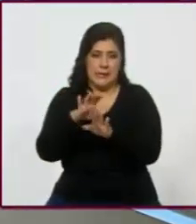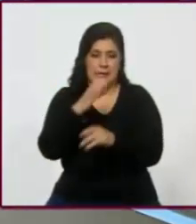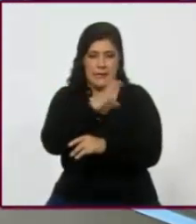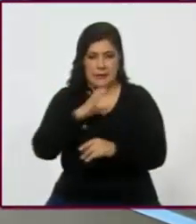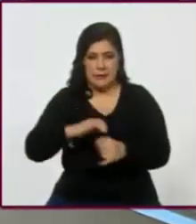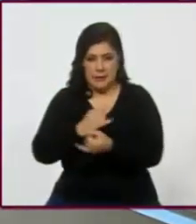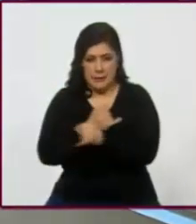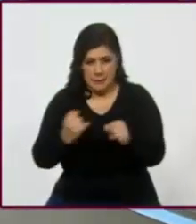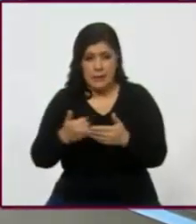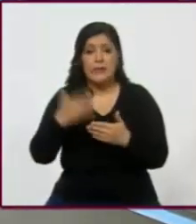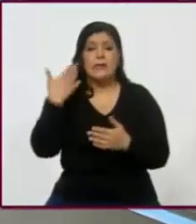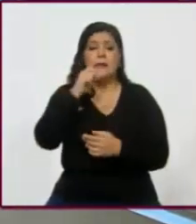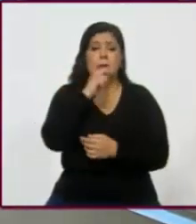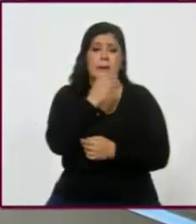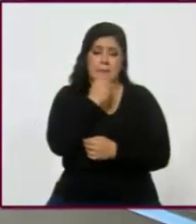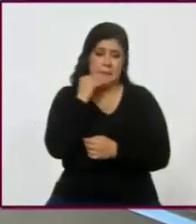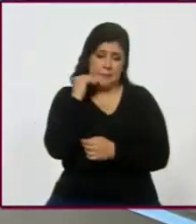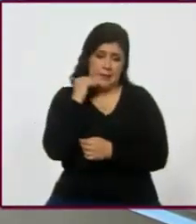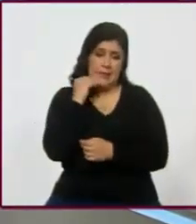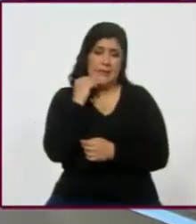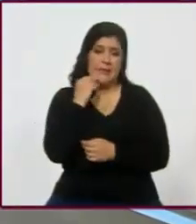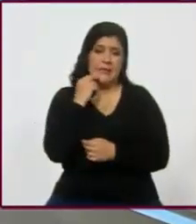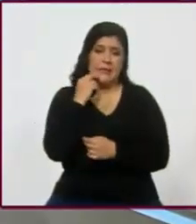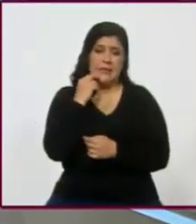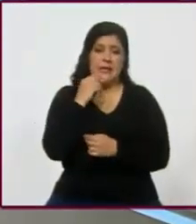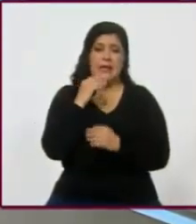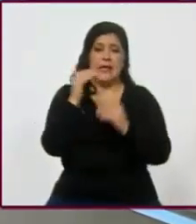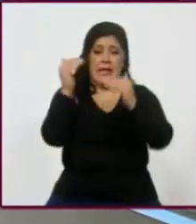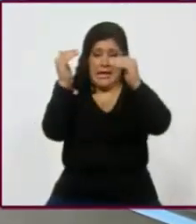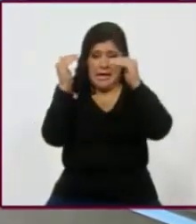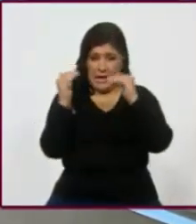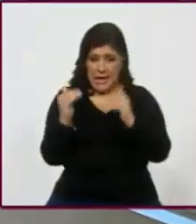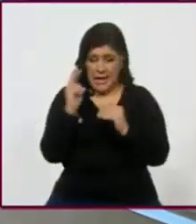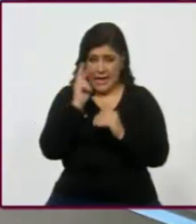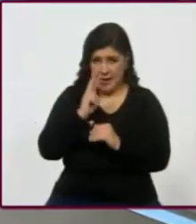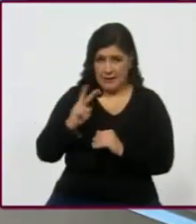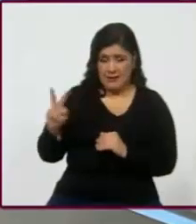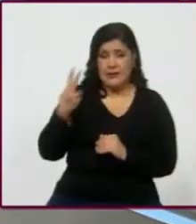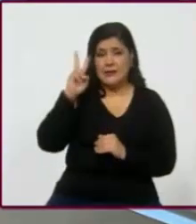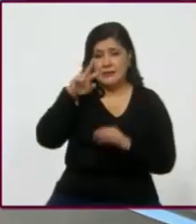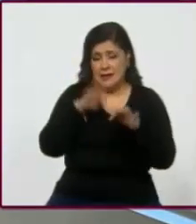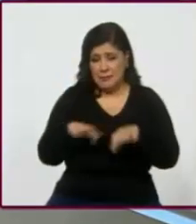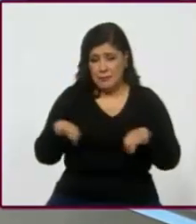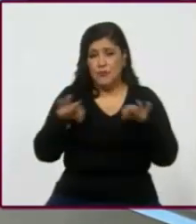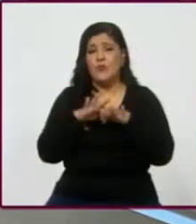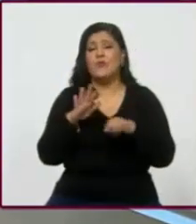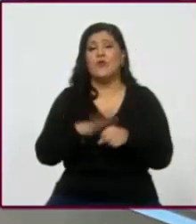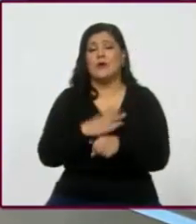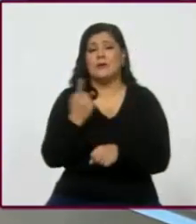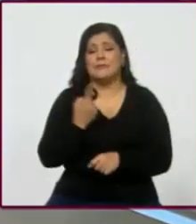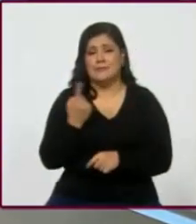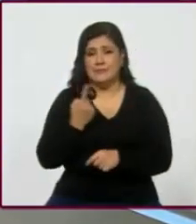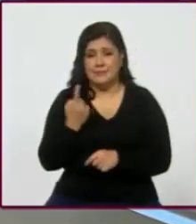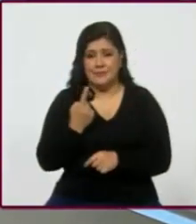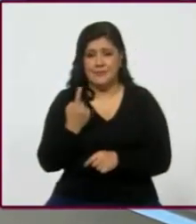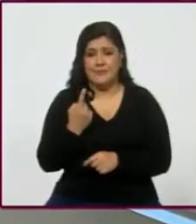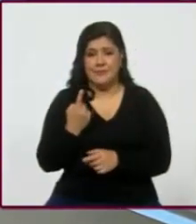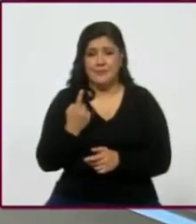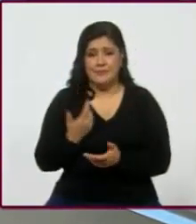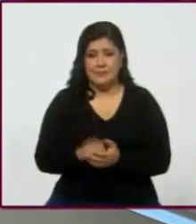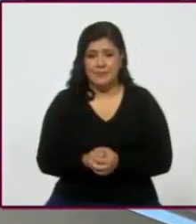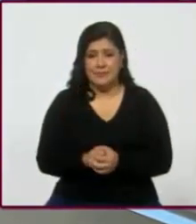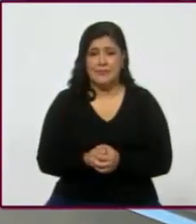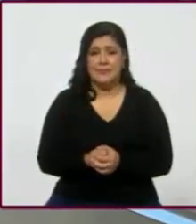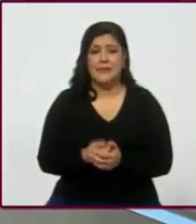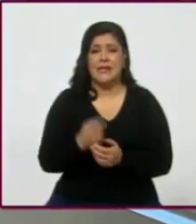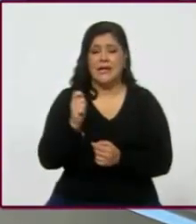en José Antonio Mid. Esto es el... ¿Con rápido? Esto yo creo que es importante, Javier, por... Porque